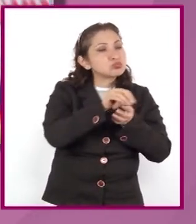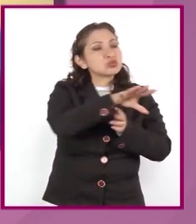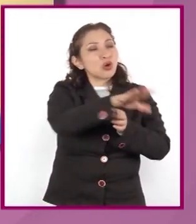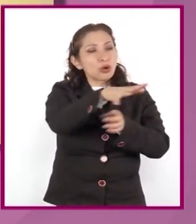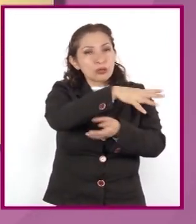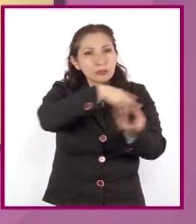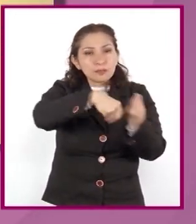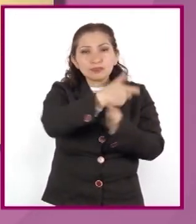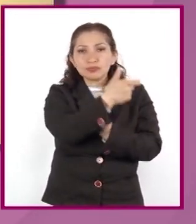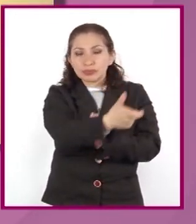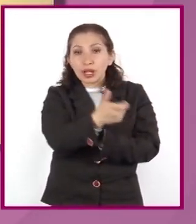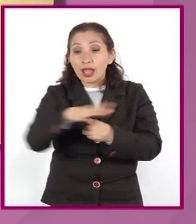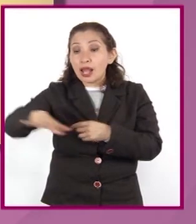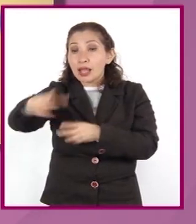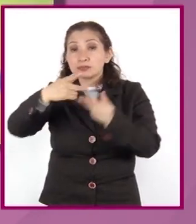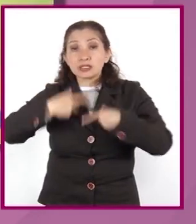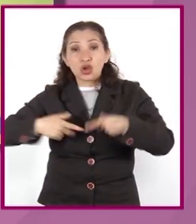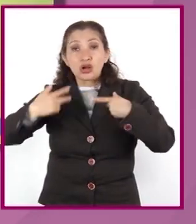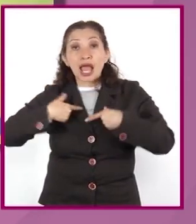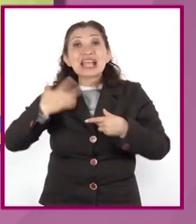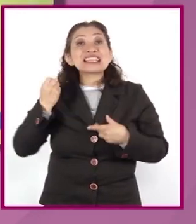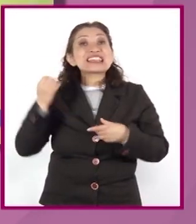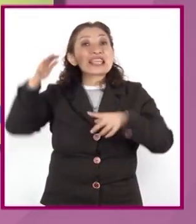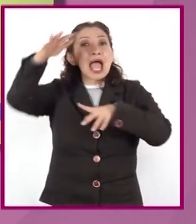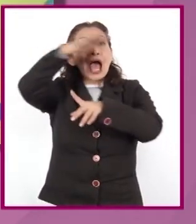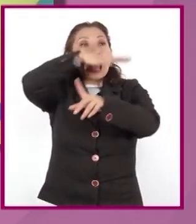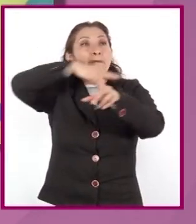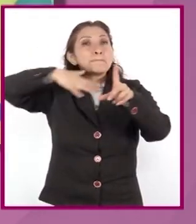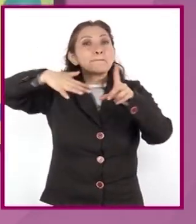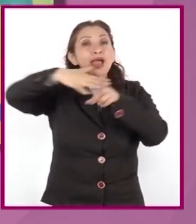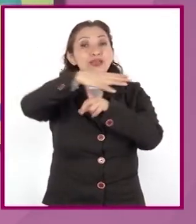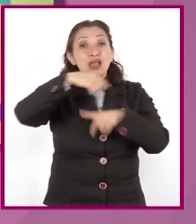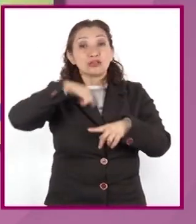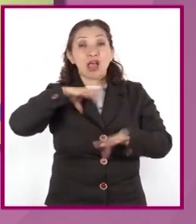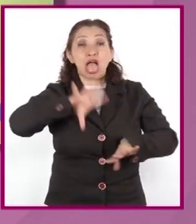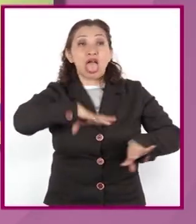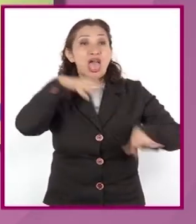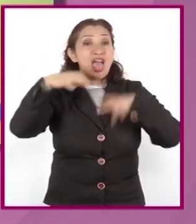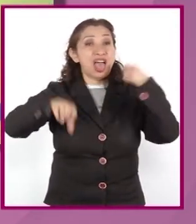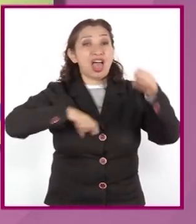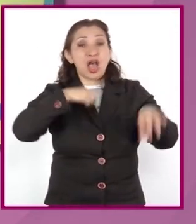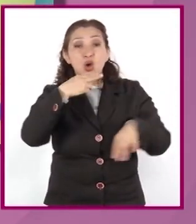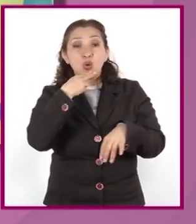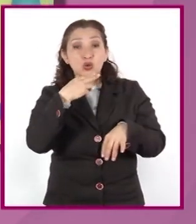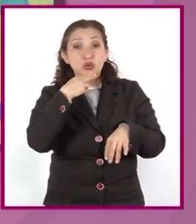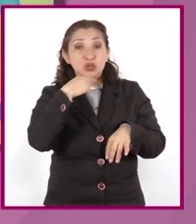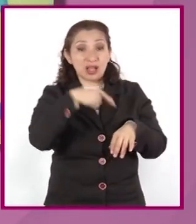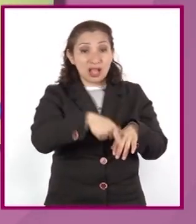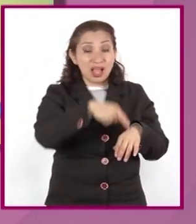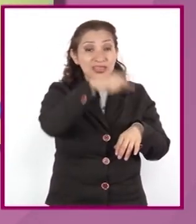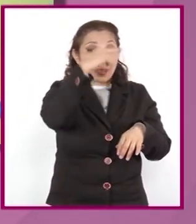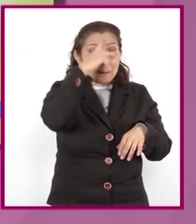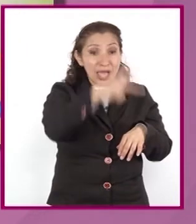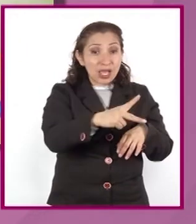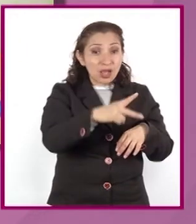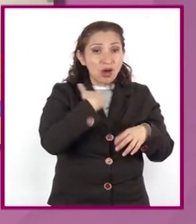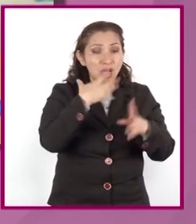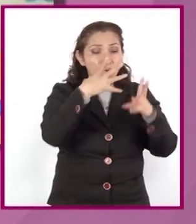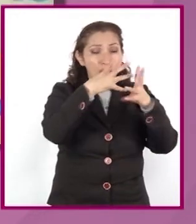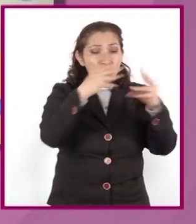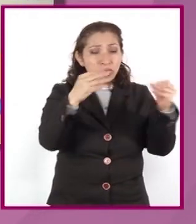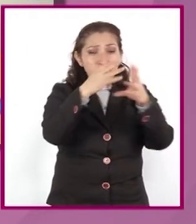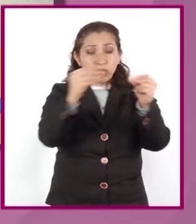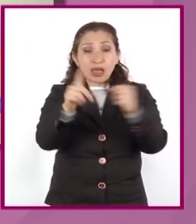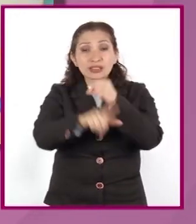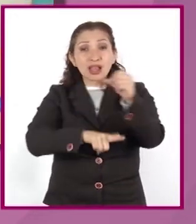en tu salud y en la calidad del ambiente. Debido a nuestro consumo excesivo, los ecosistemas de México se deterioran y muchas